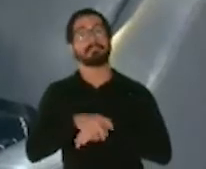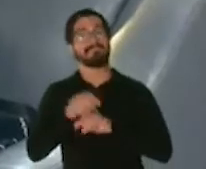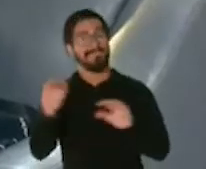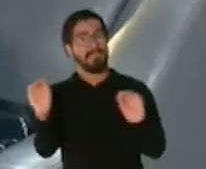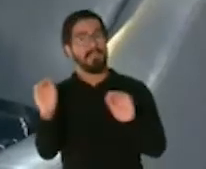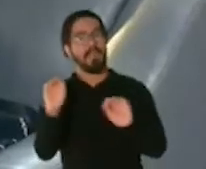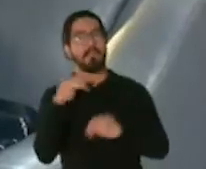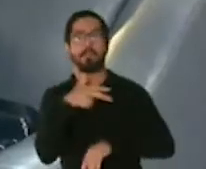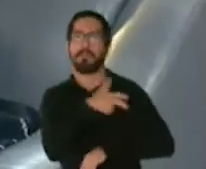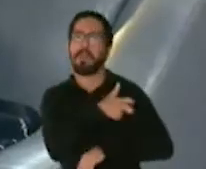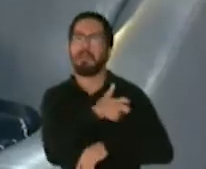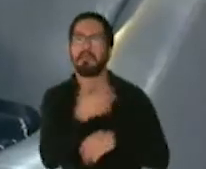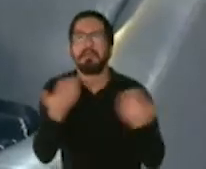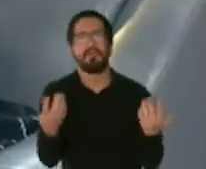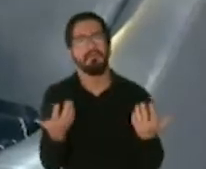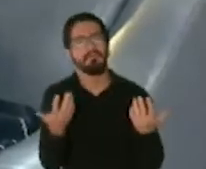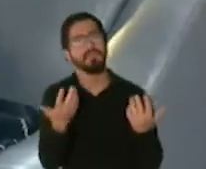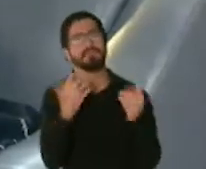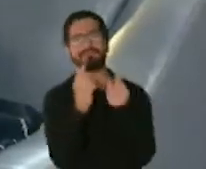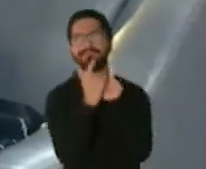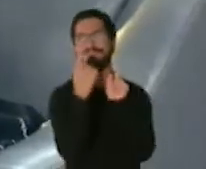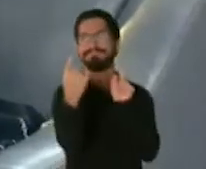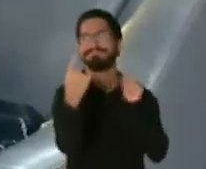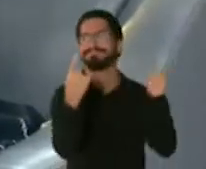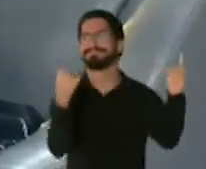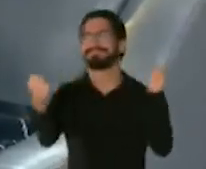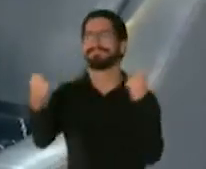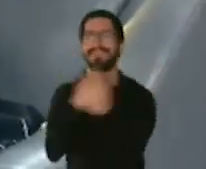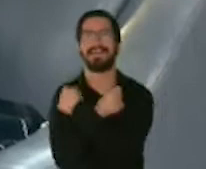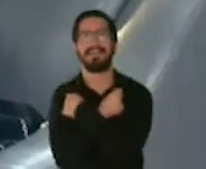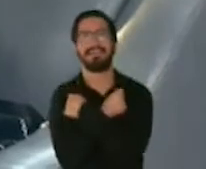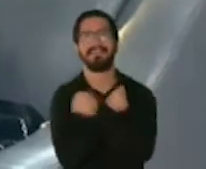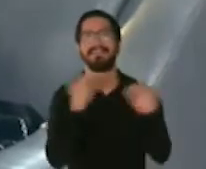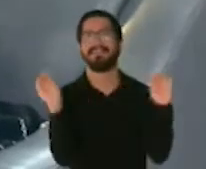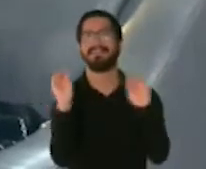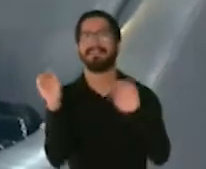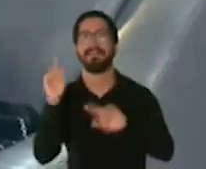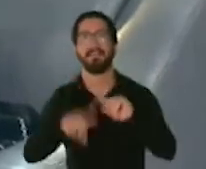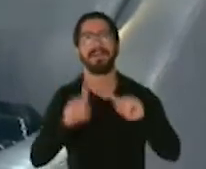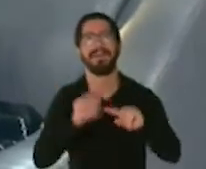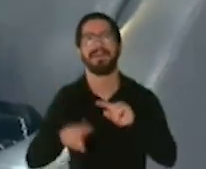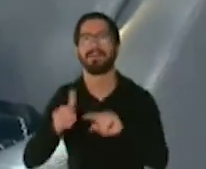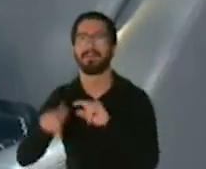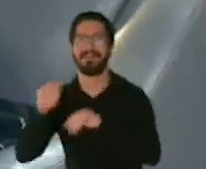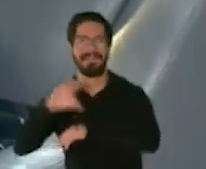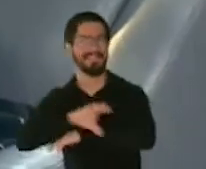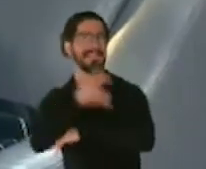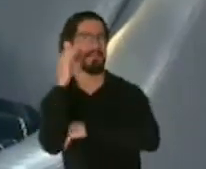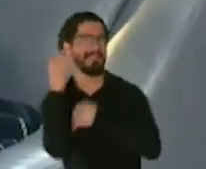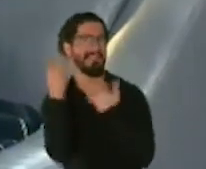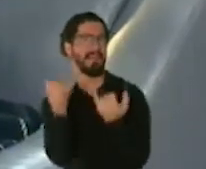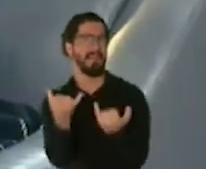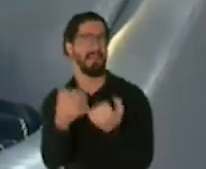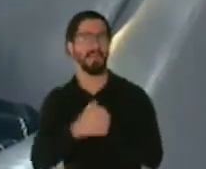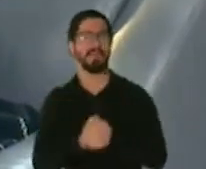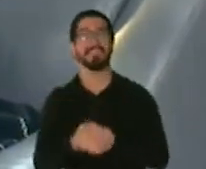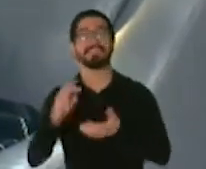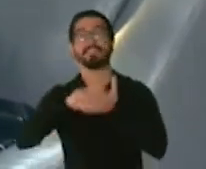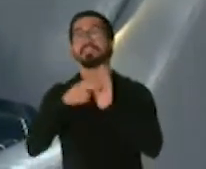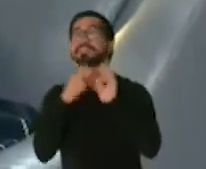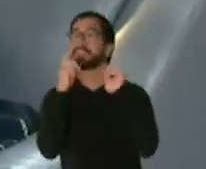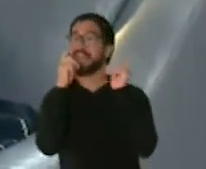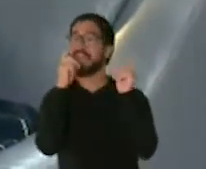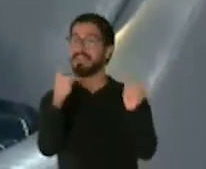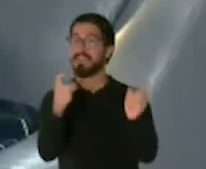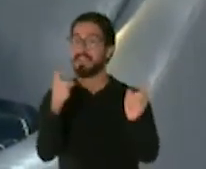nos ha permitido abrazarnos besarnos estar juntos esta Navidad así que el mejor regalo que nos ha